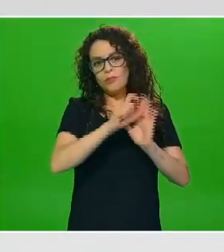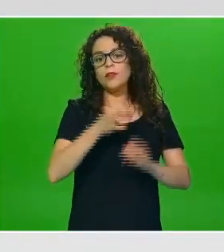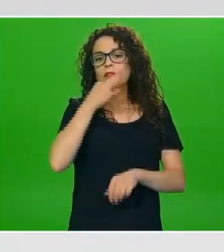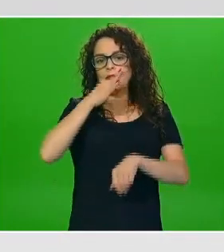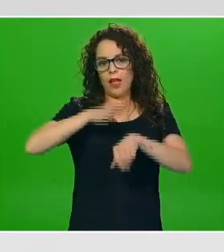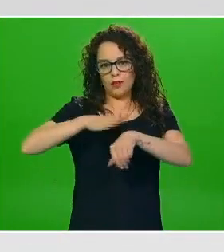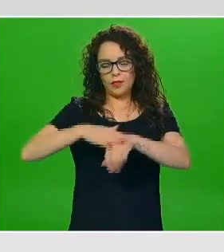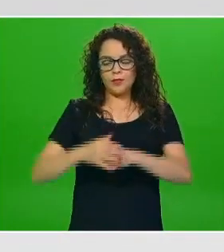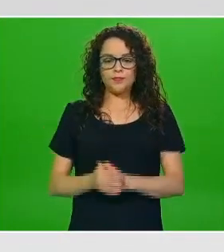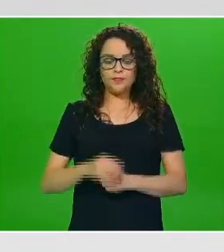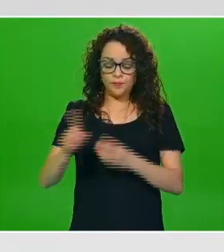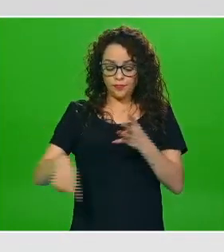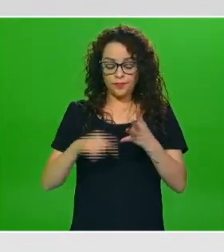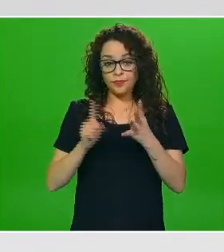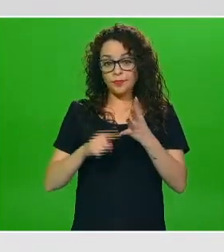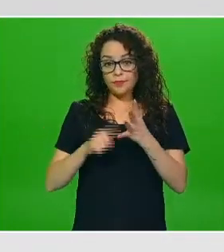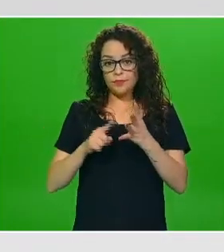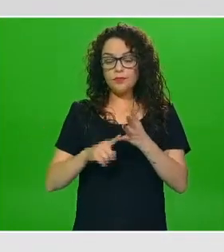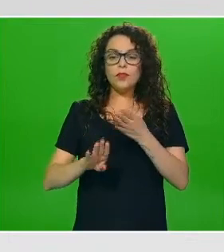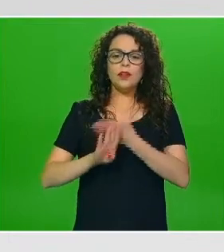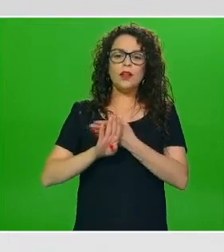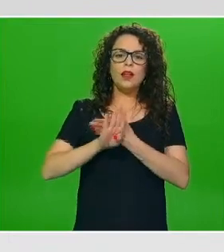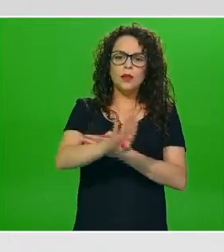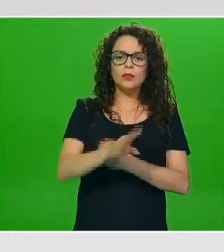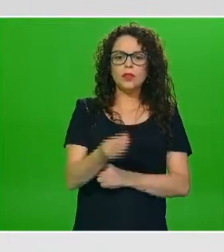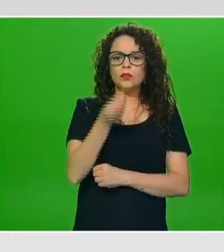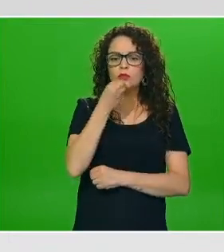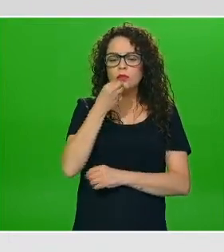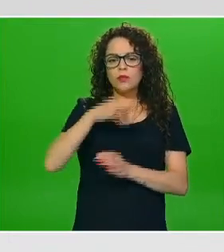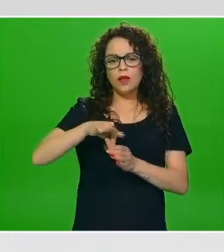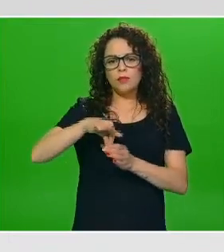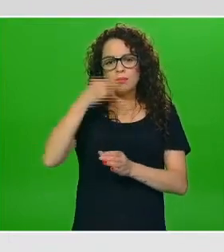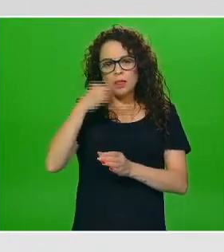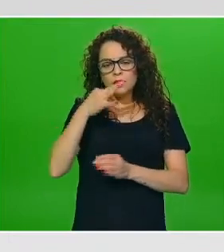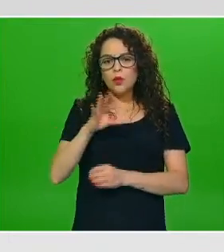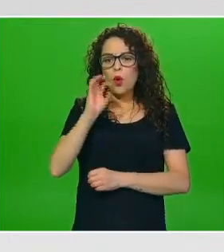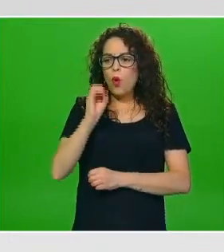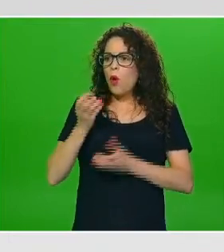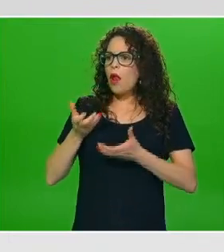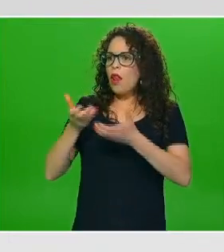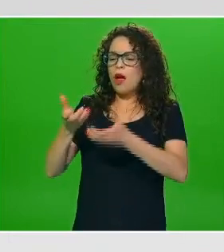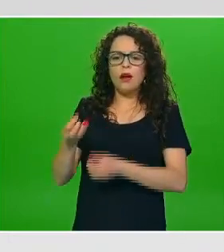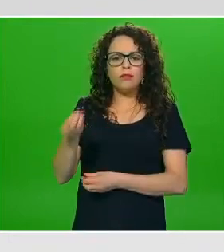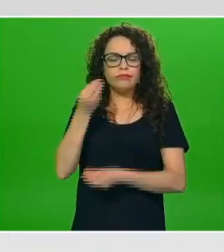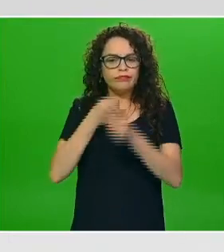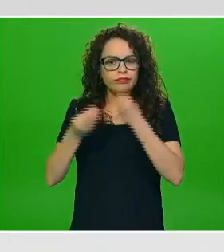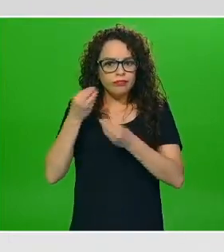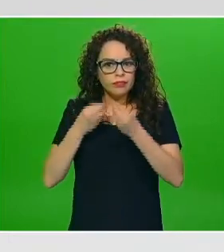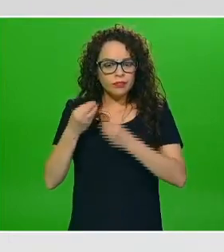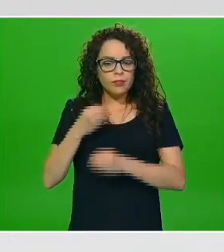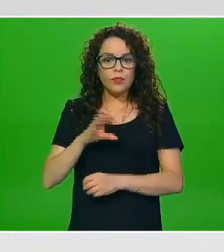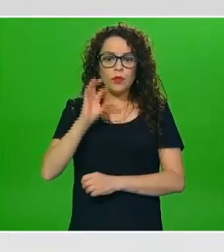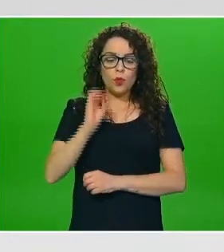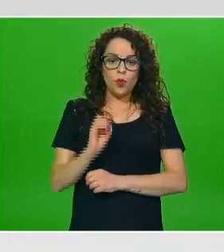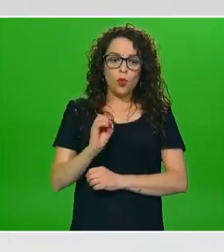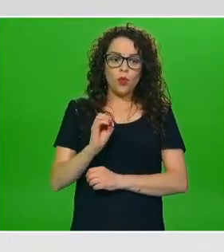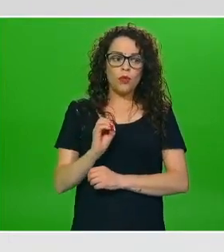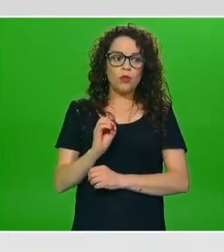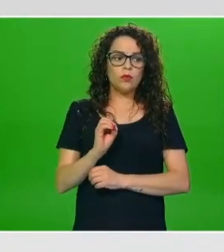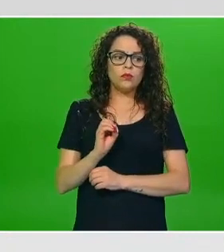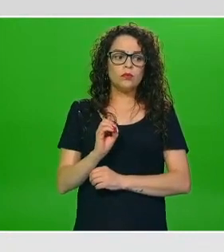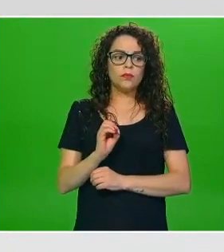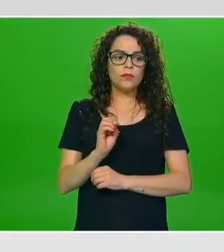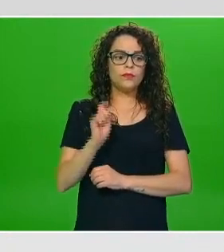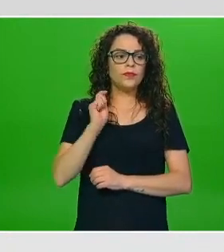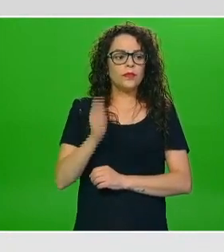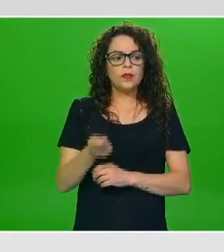es evitar la comida chatarra aquí incluye la comida rápida pero también las preparaciones fritas pues en la